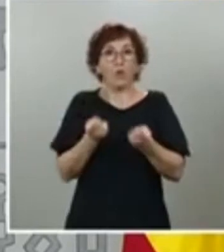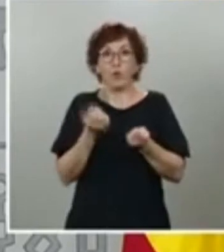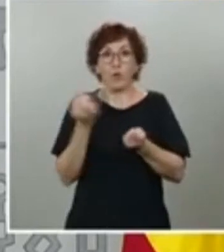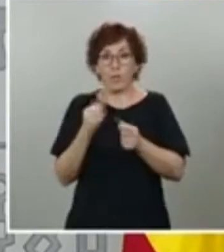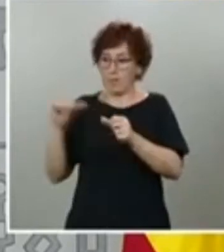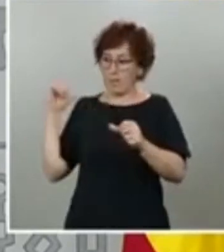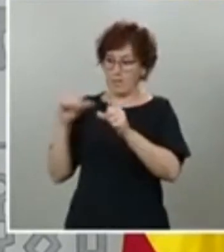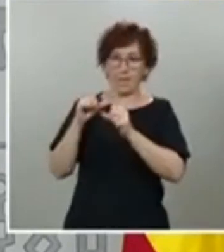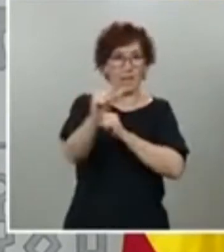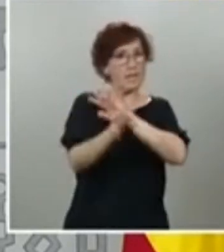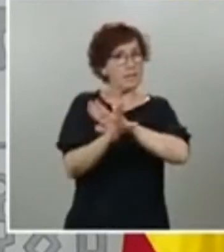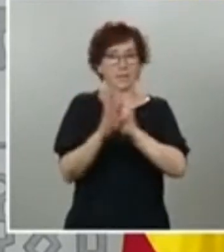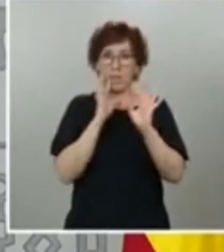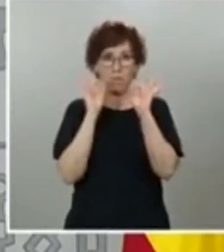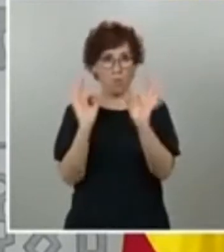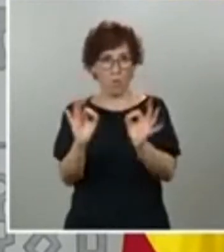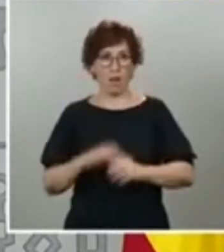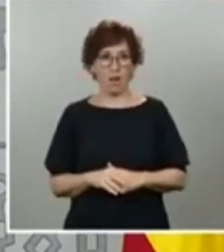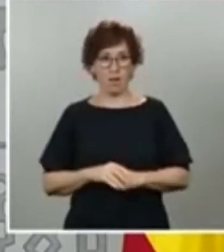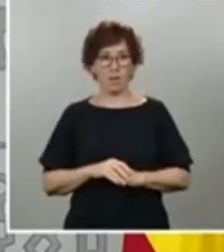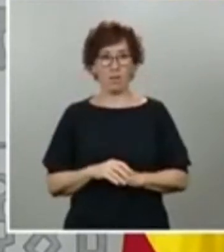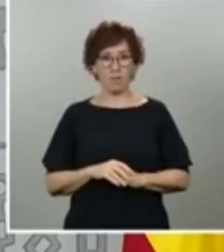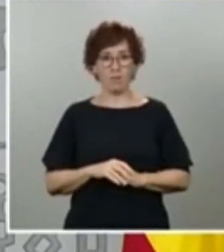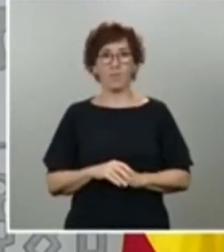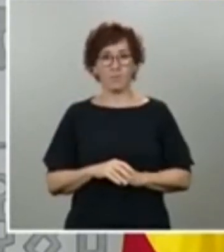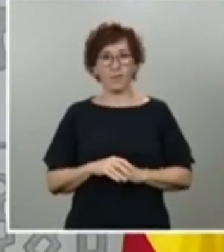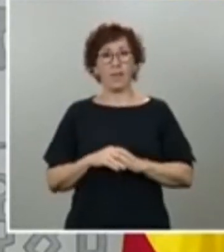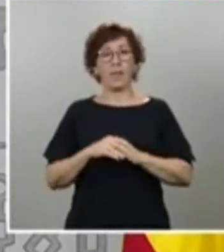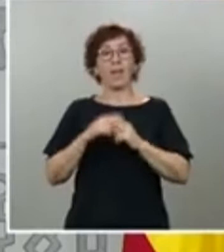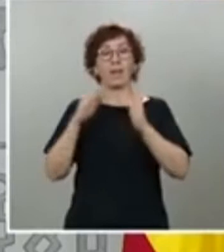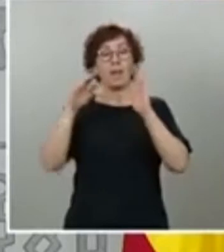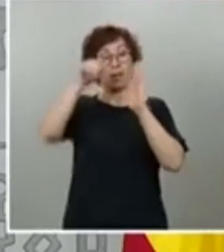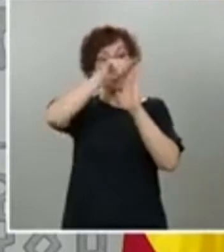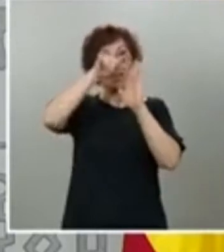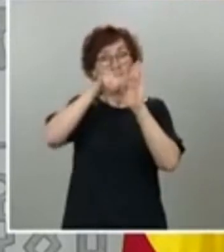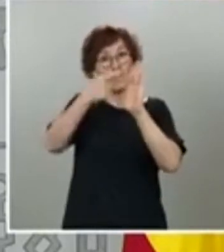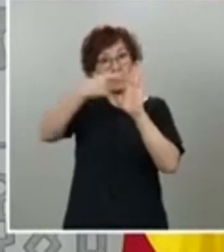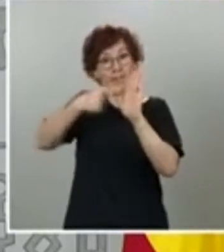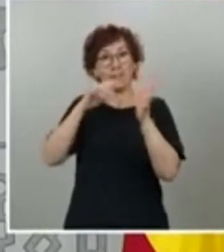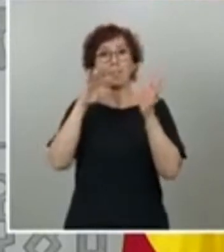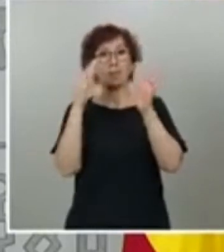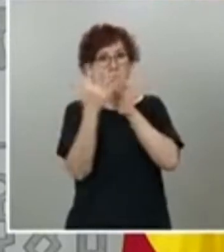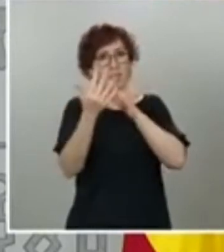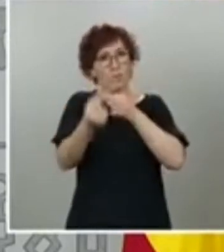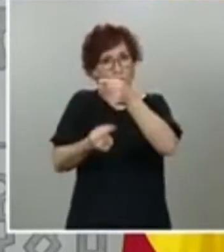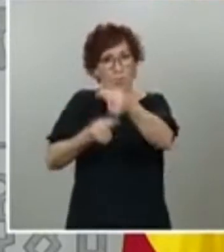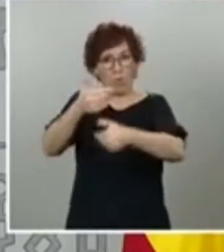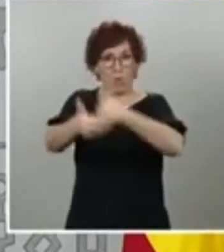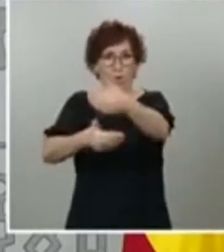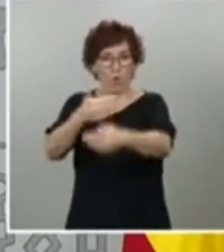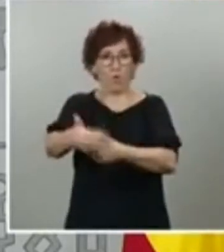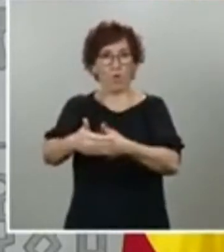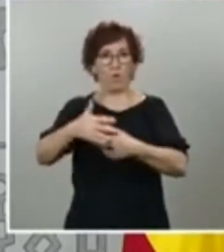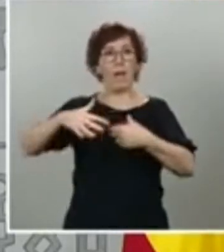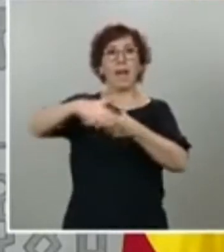iniciado. Debemos avanzar en la desescalada por fases para ganar de forma progresiva espacios de movilidad y también de